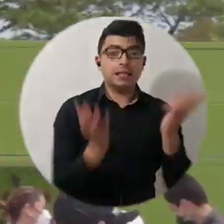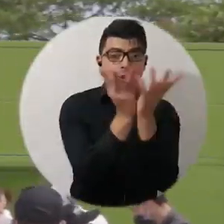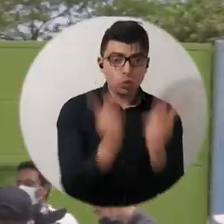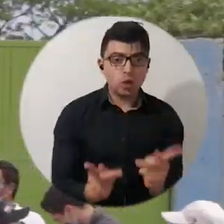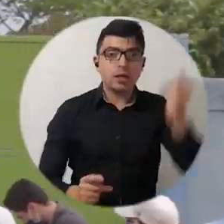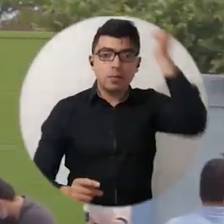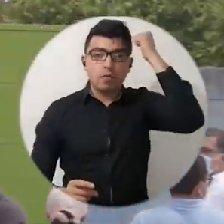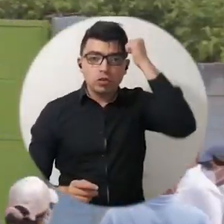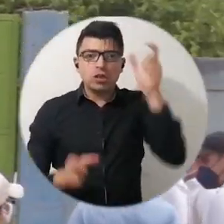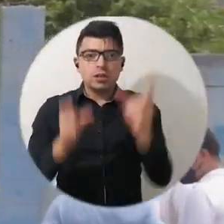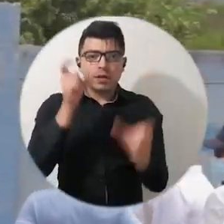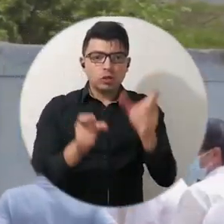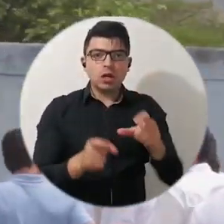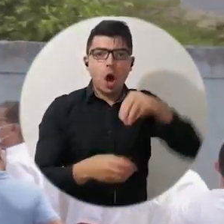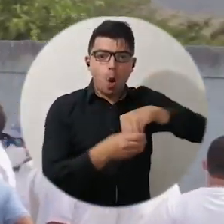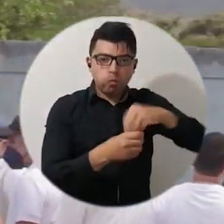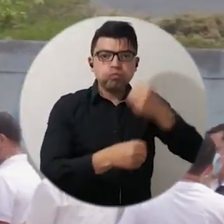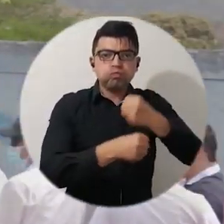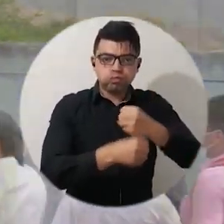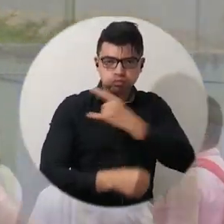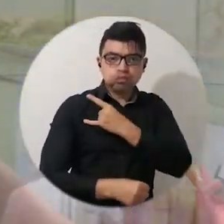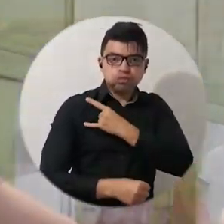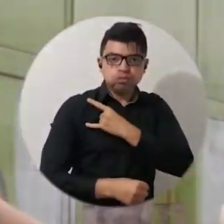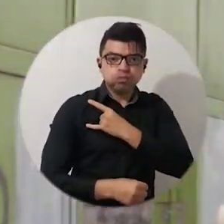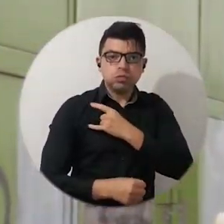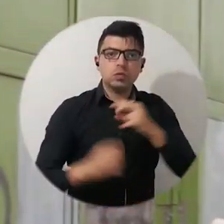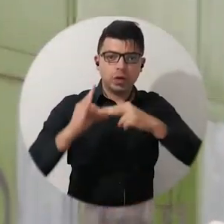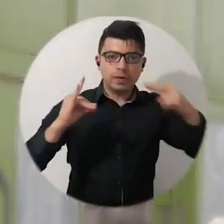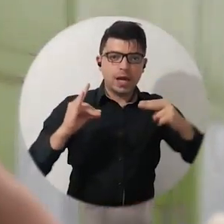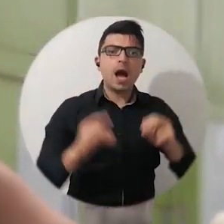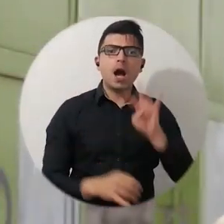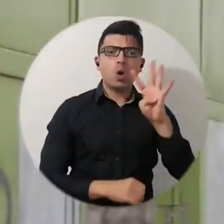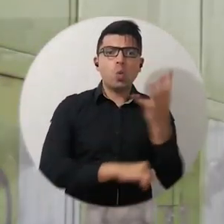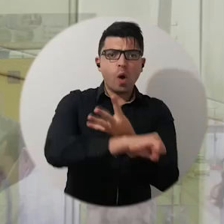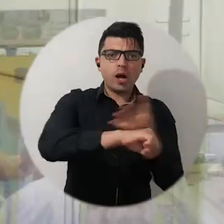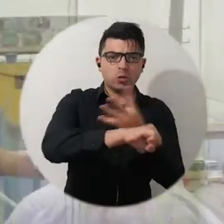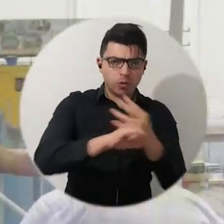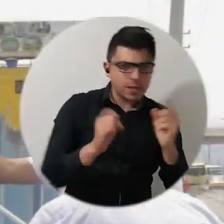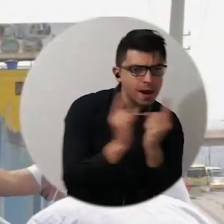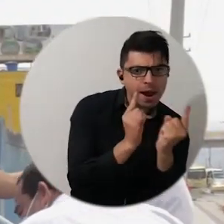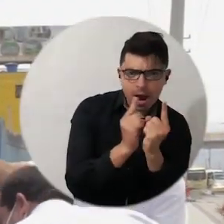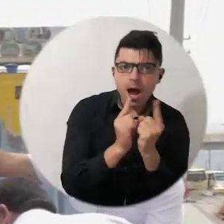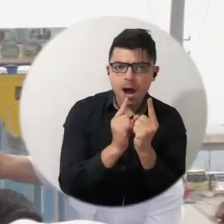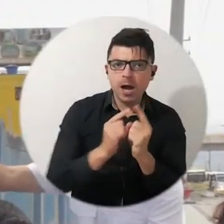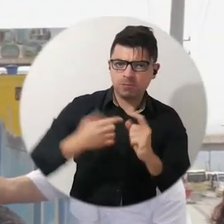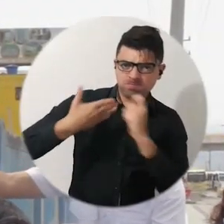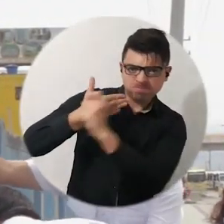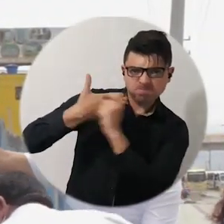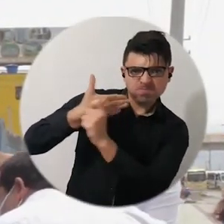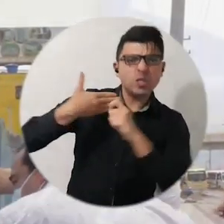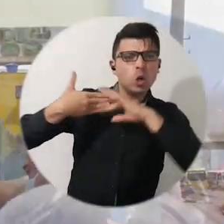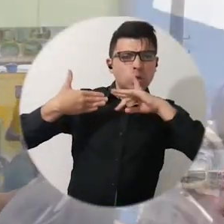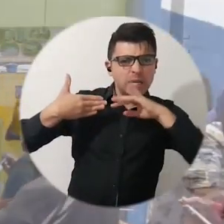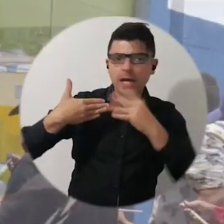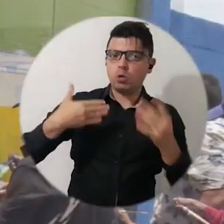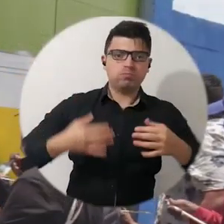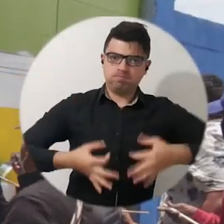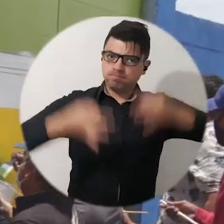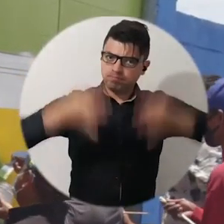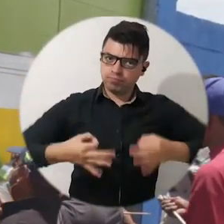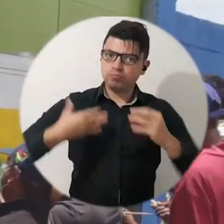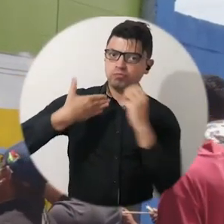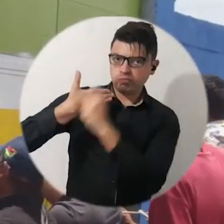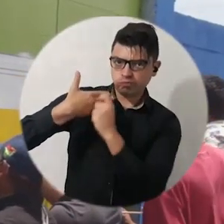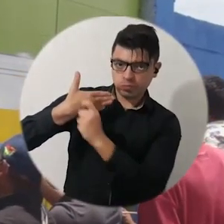Líderes estudiantiles, docentes y funcionarios se reunieron durante más de cuatro horas para cambiar agravios por sensatez y